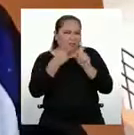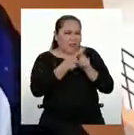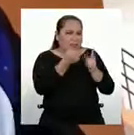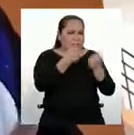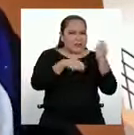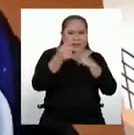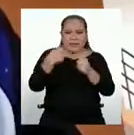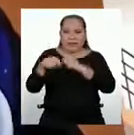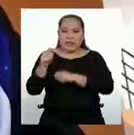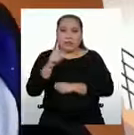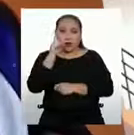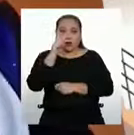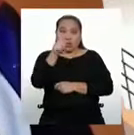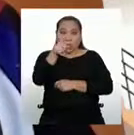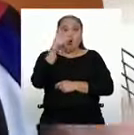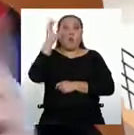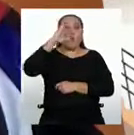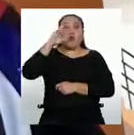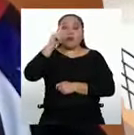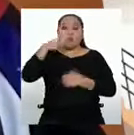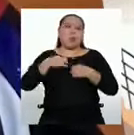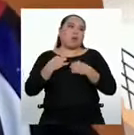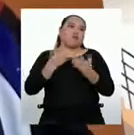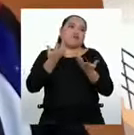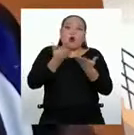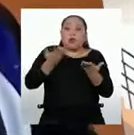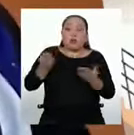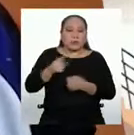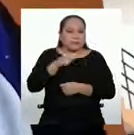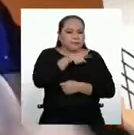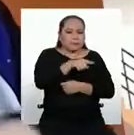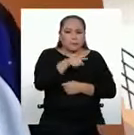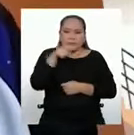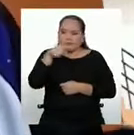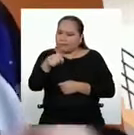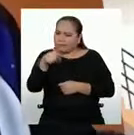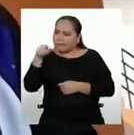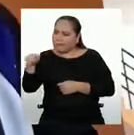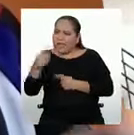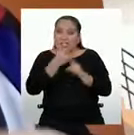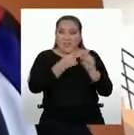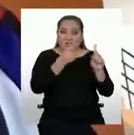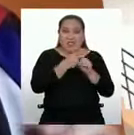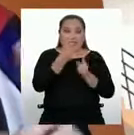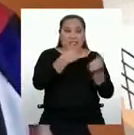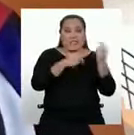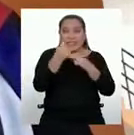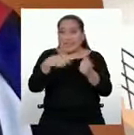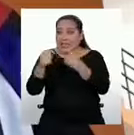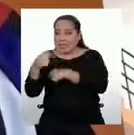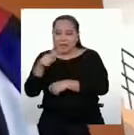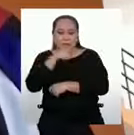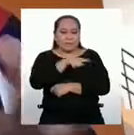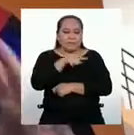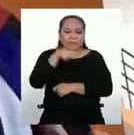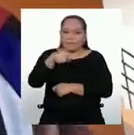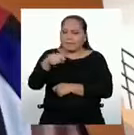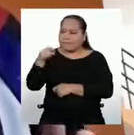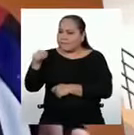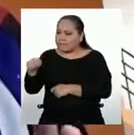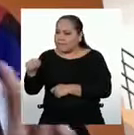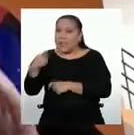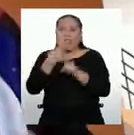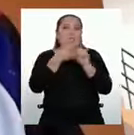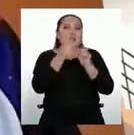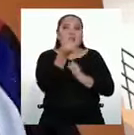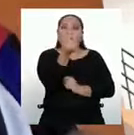buscar en específico un producto, pero este lo encuentras en varias tiendas del supermercado en general a diferentes